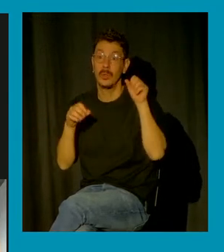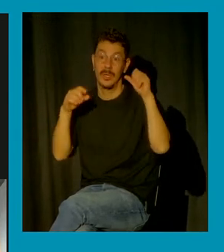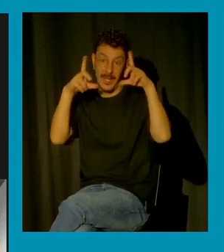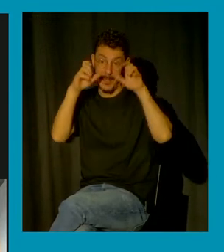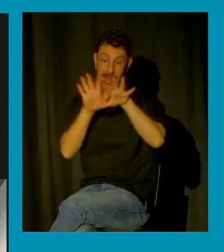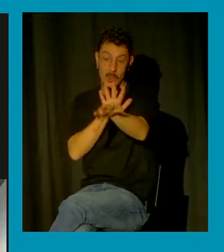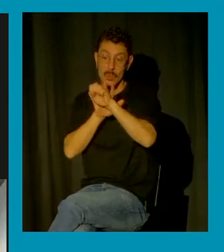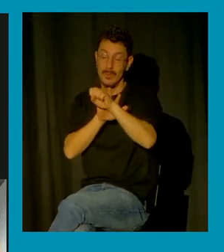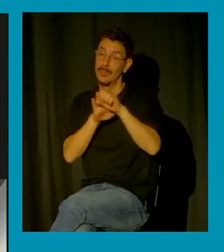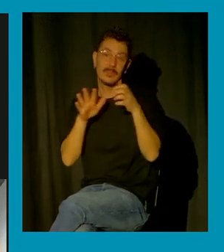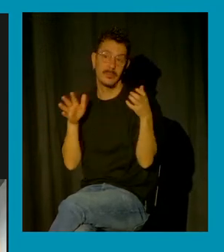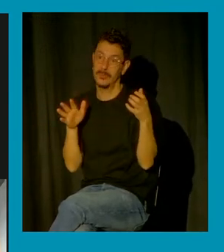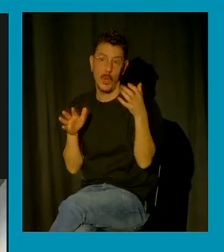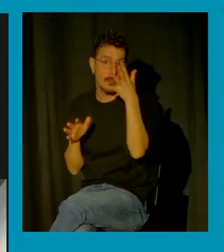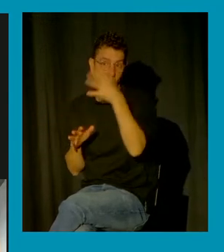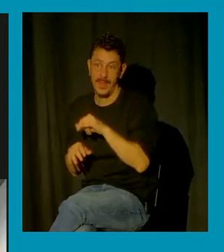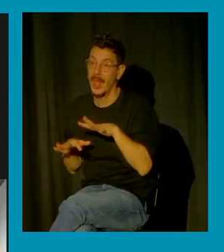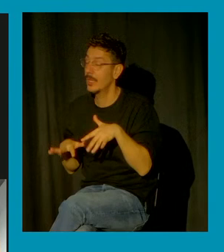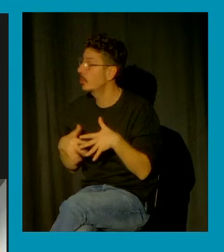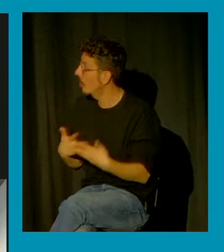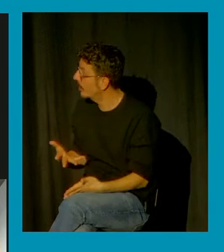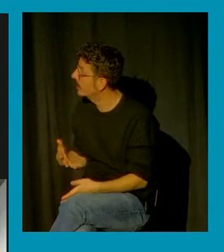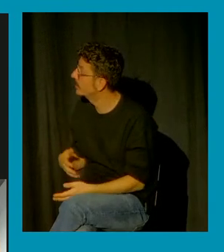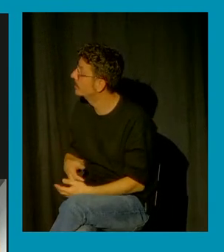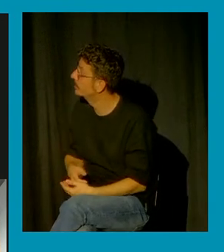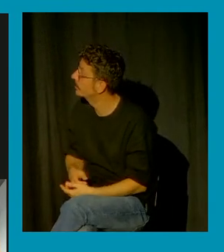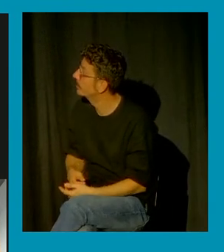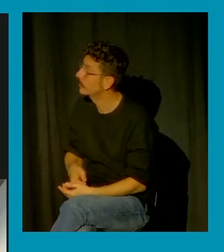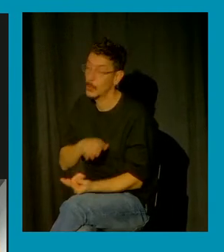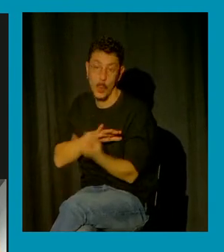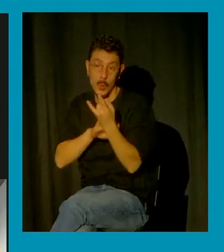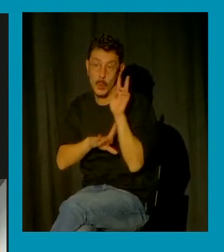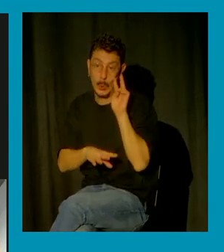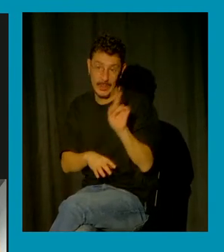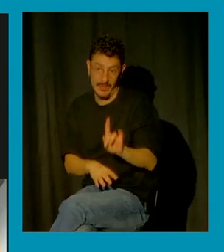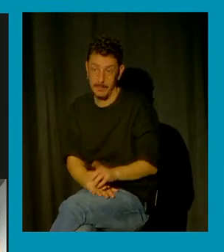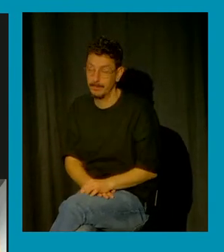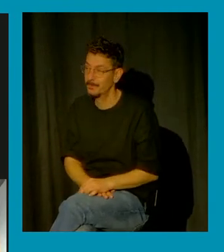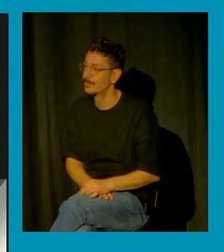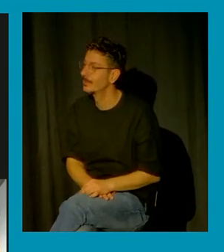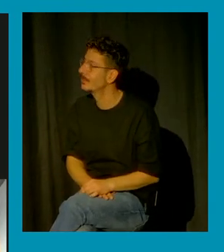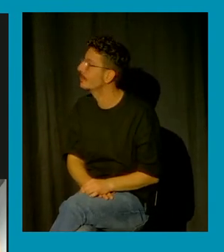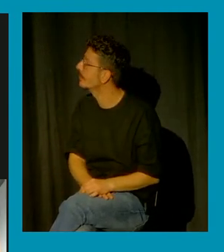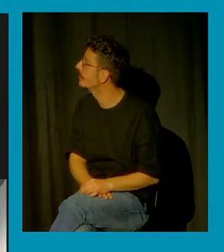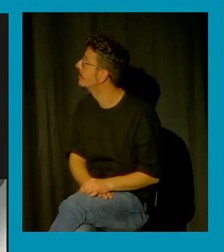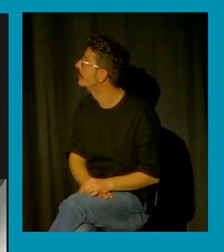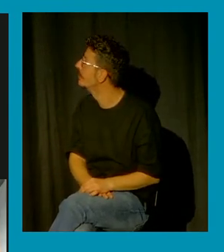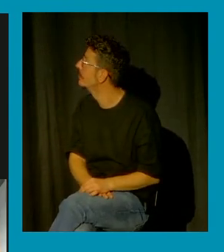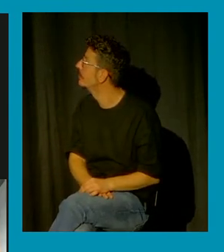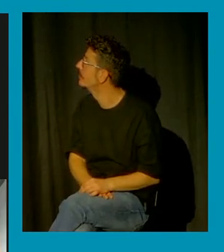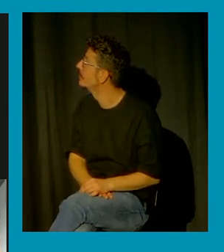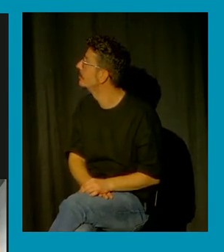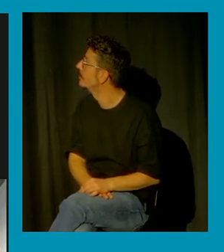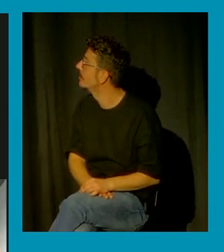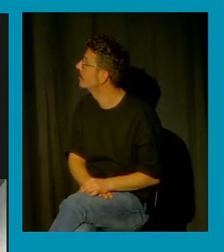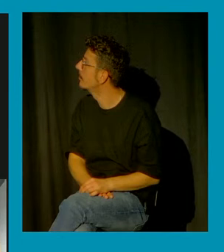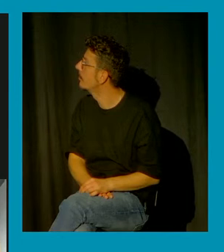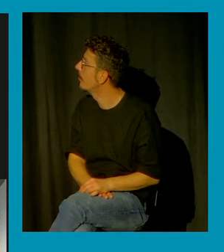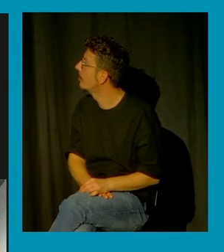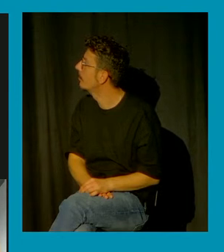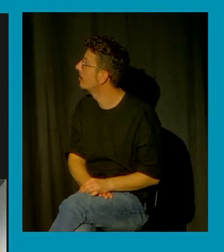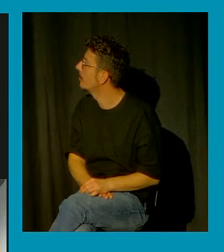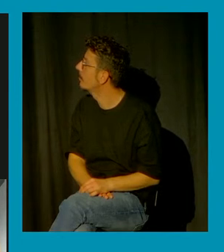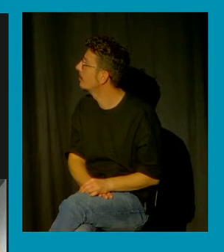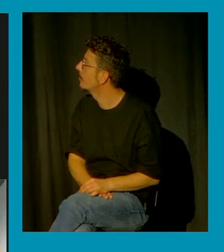para mí esta es un poco la propuesta de mi trabajo y cómo voy a explicar cómo funcionan las representaciones sobre el peligro sexual y de ahí esta frase de hacerlo todo